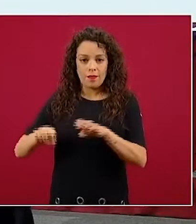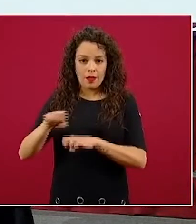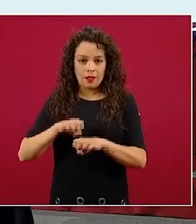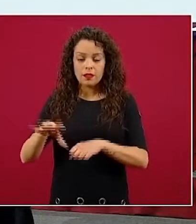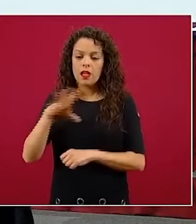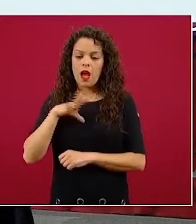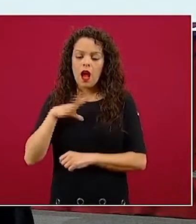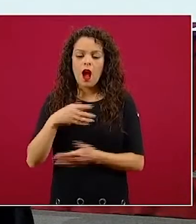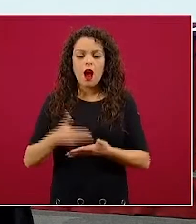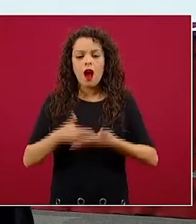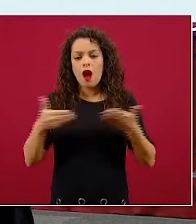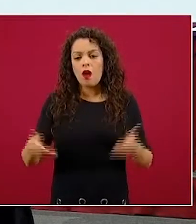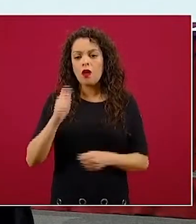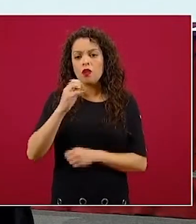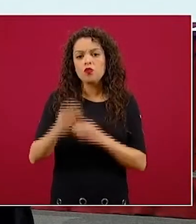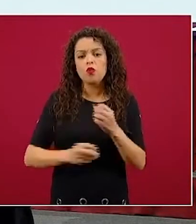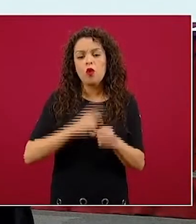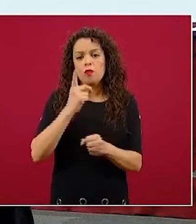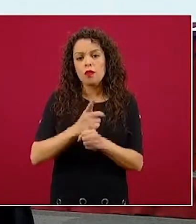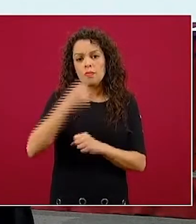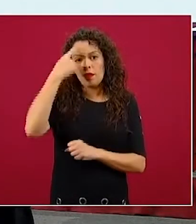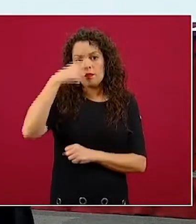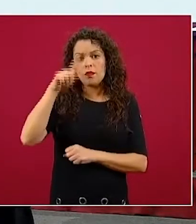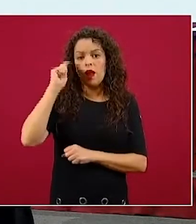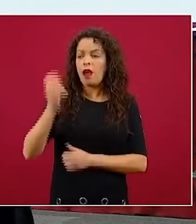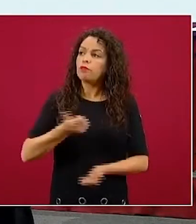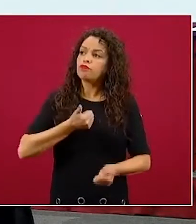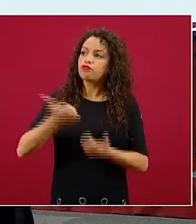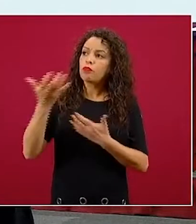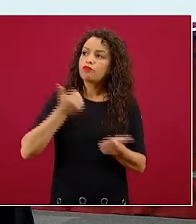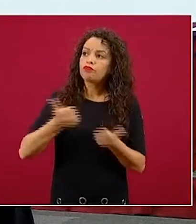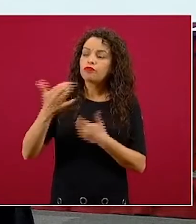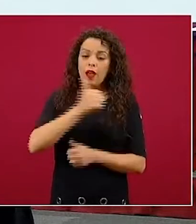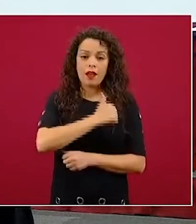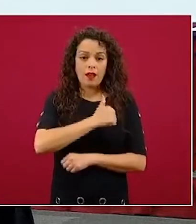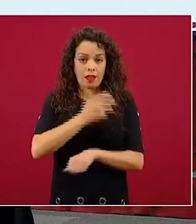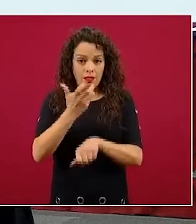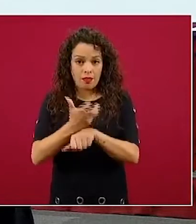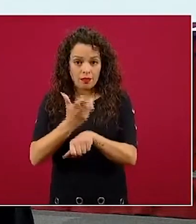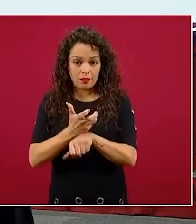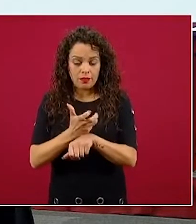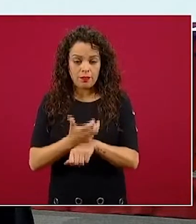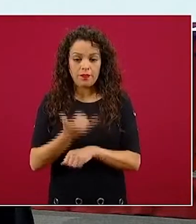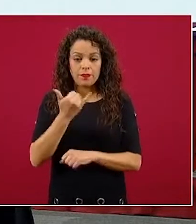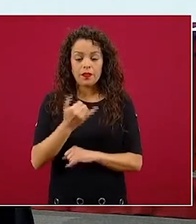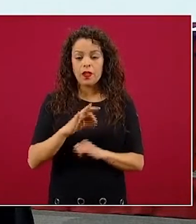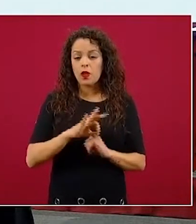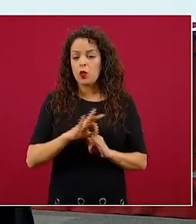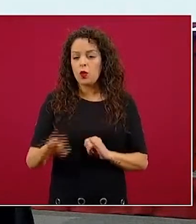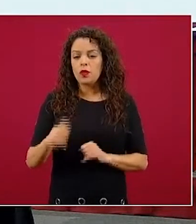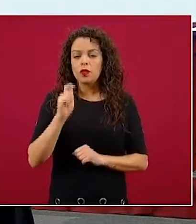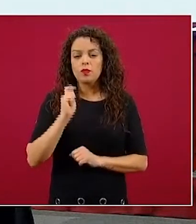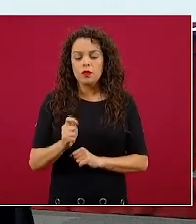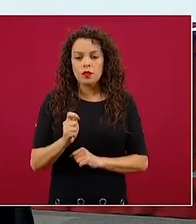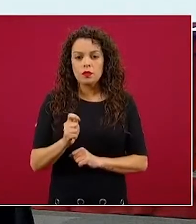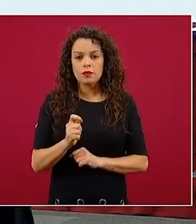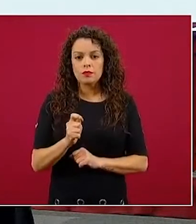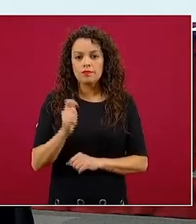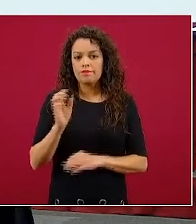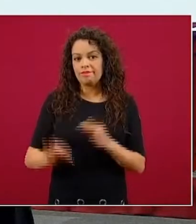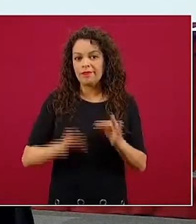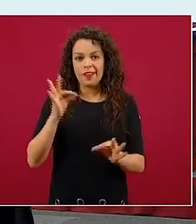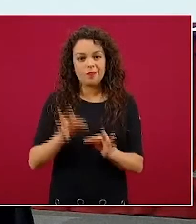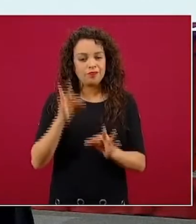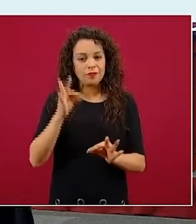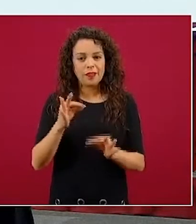existen actualmente en la exportación de Canadá y Estados Unidos. Y al final se cierra con broche de oro sobre